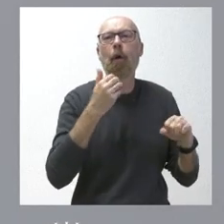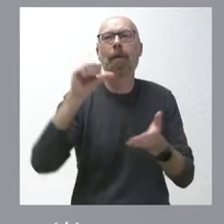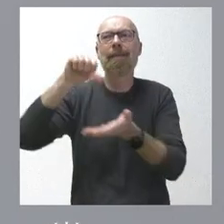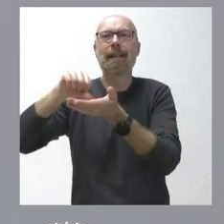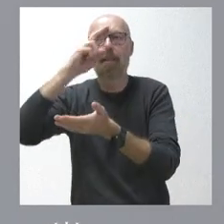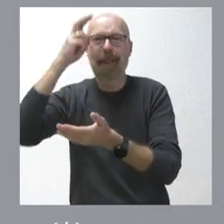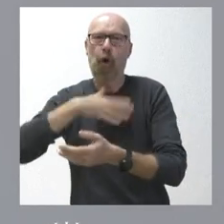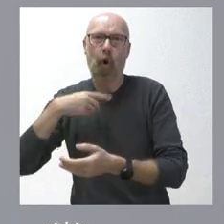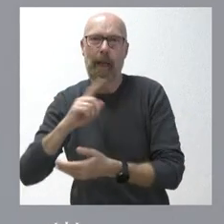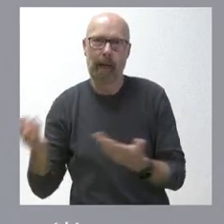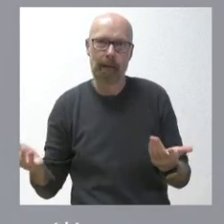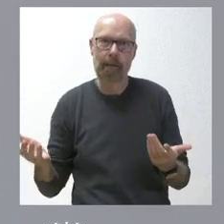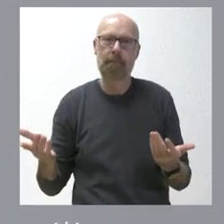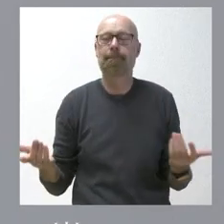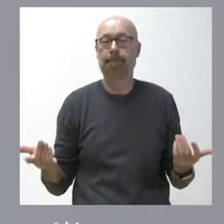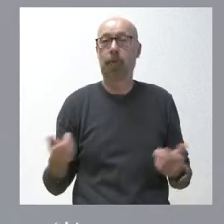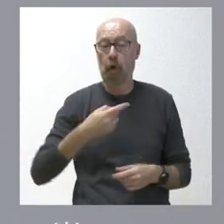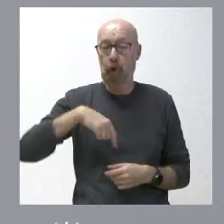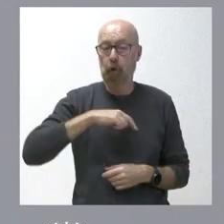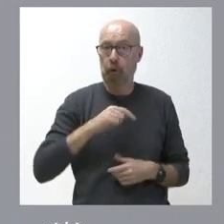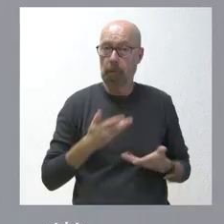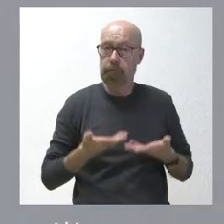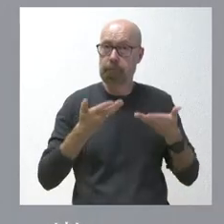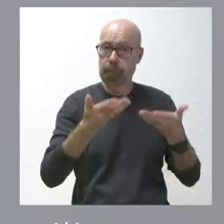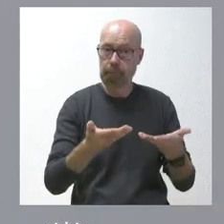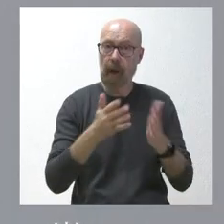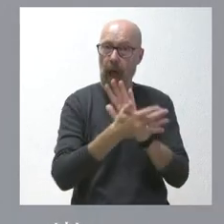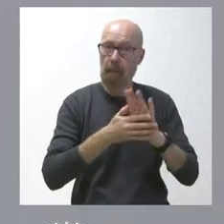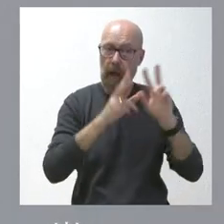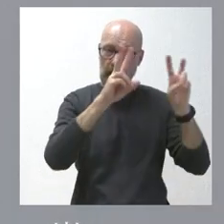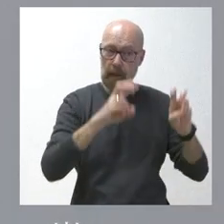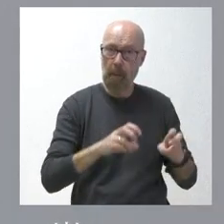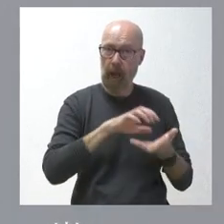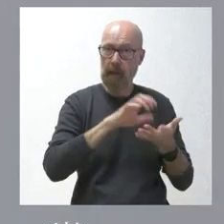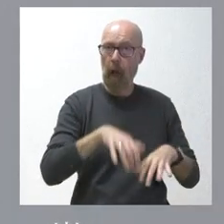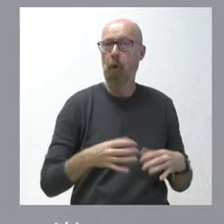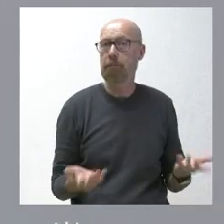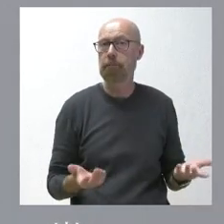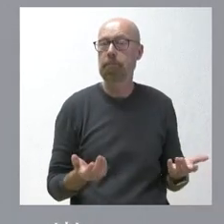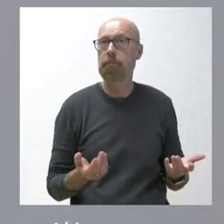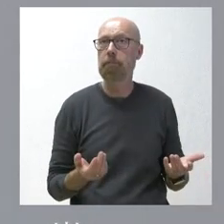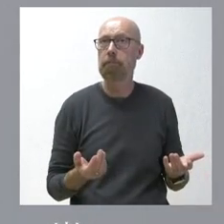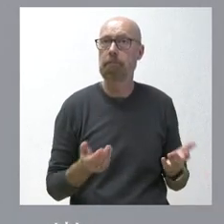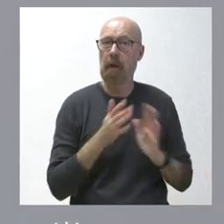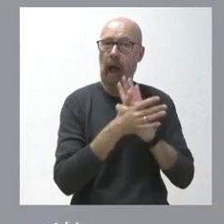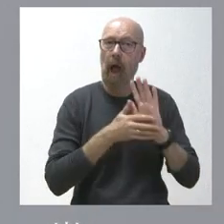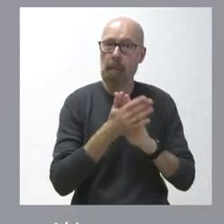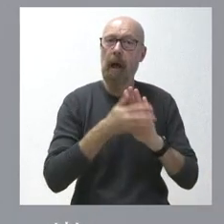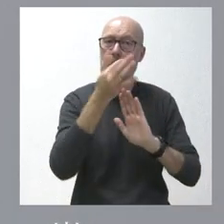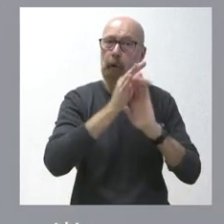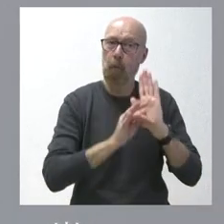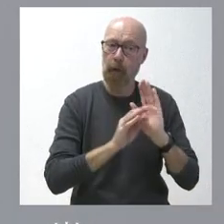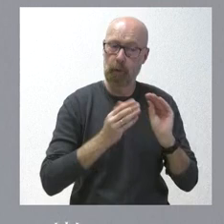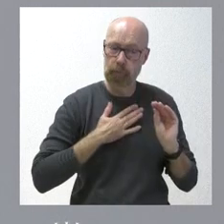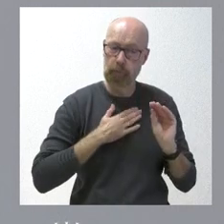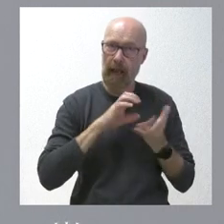Castilla y León. Nosotros veníamos a hablar de los temas de Castilla y León, veníamos a hablar del presupuesto de Castilla y